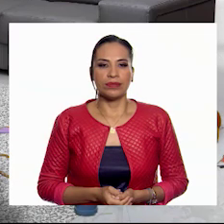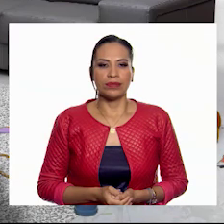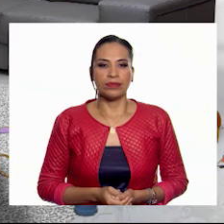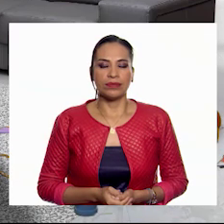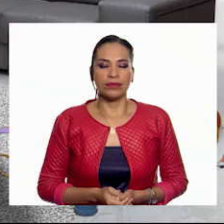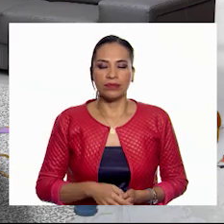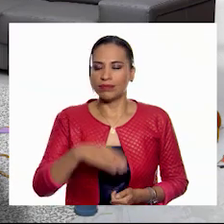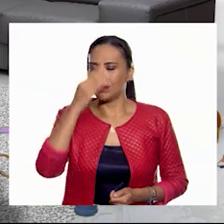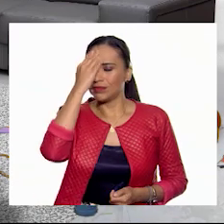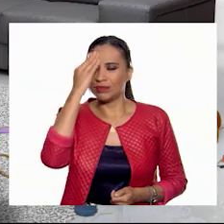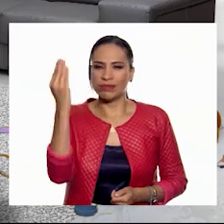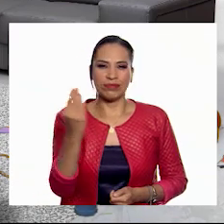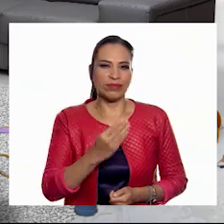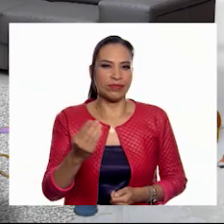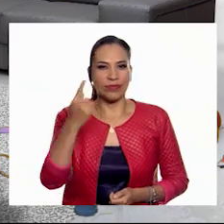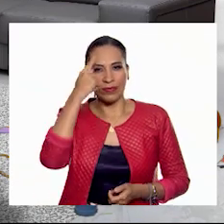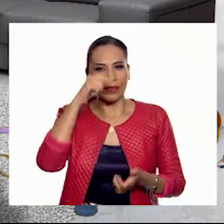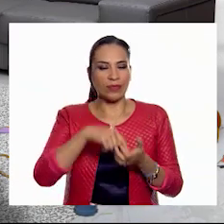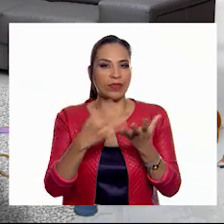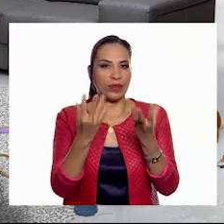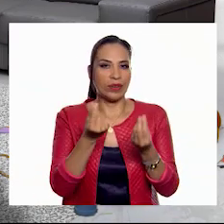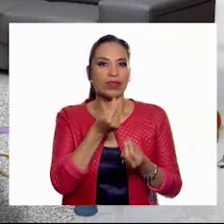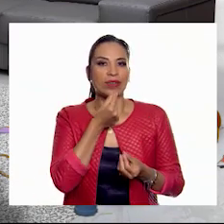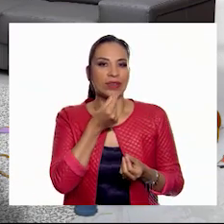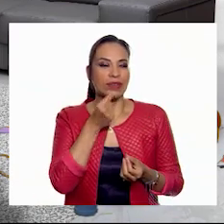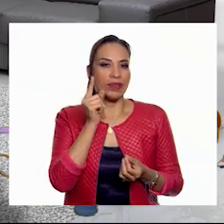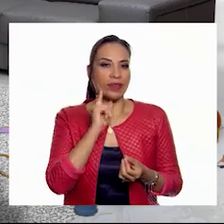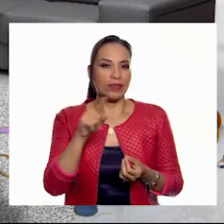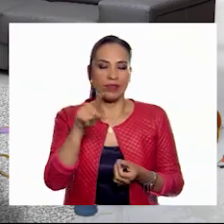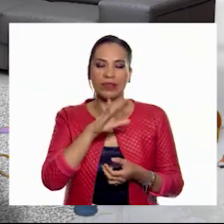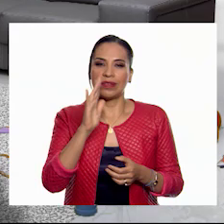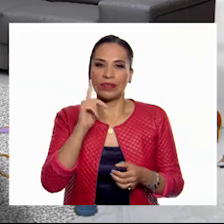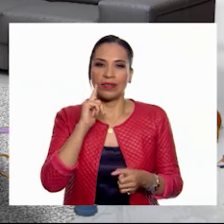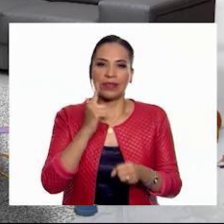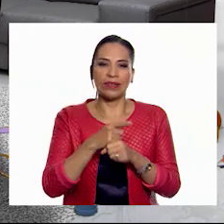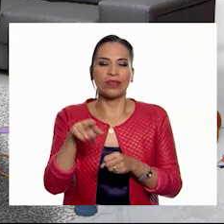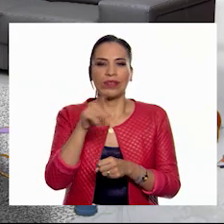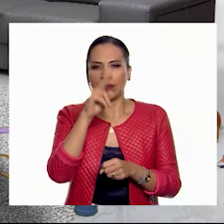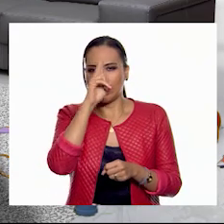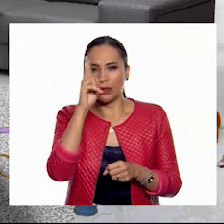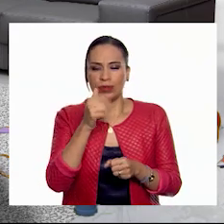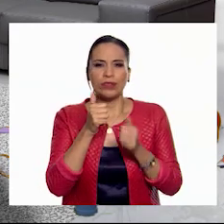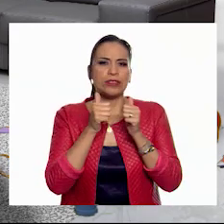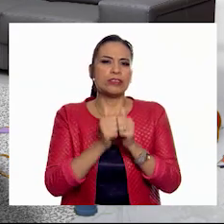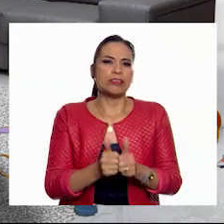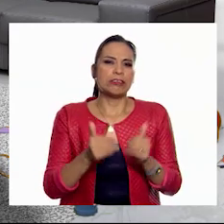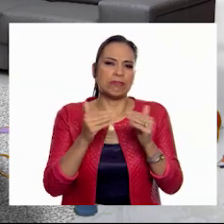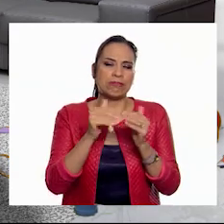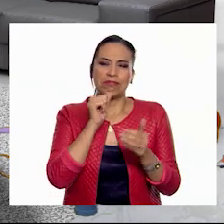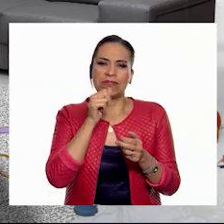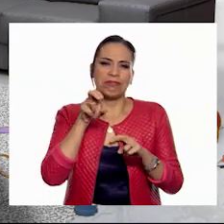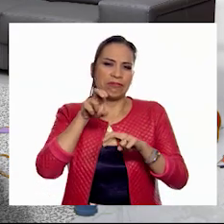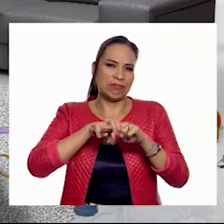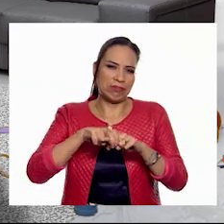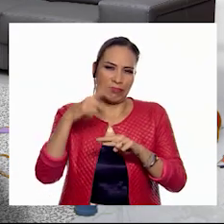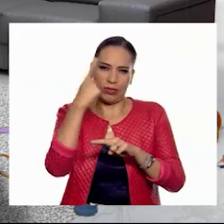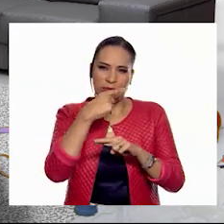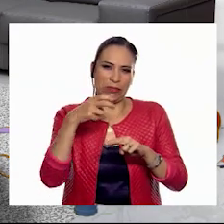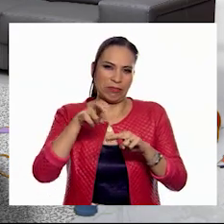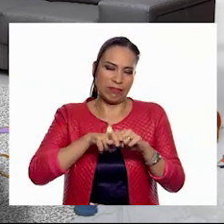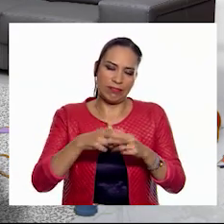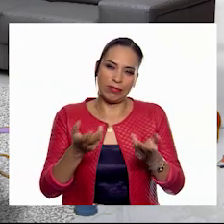¡Qué horror! Creo que muchas niñas y niños ya han sido capturados por el terrible sedentarios. ¡Ay, no! ¿Qué hacemos?